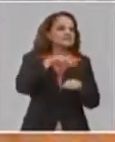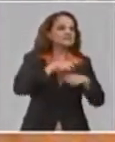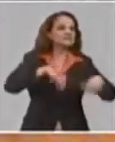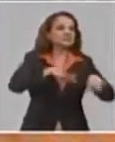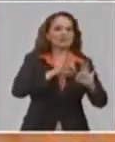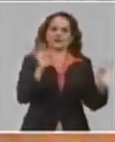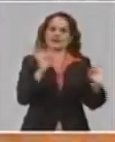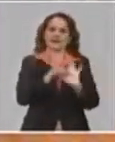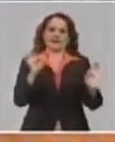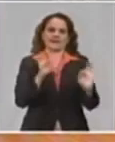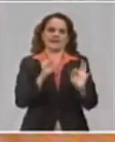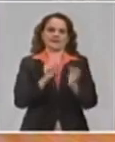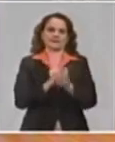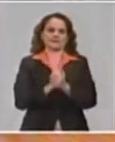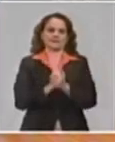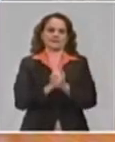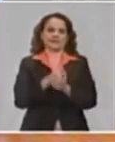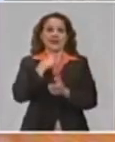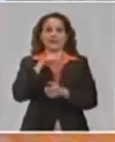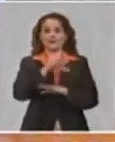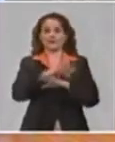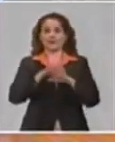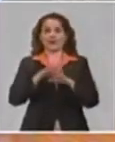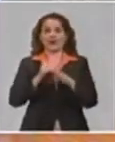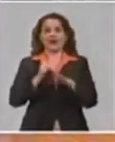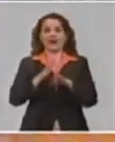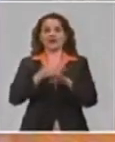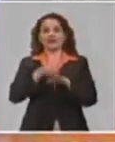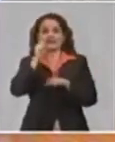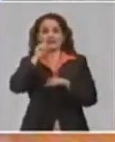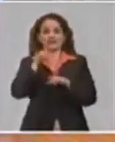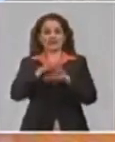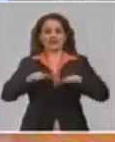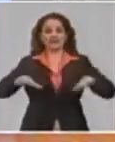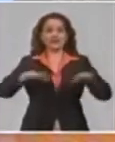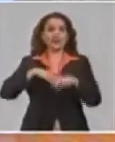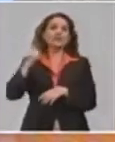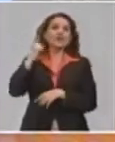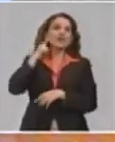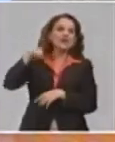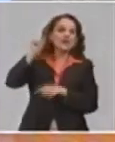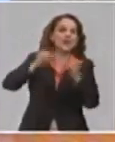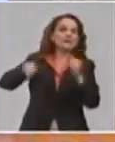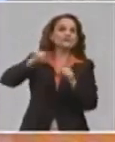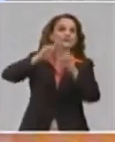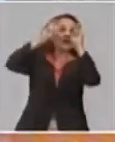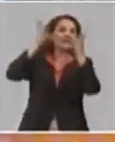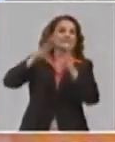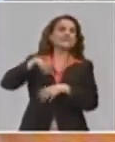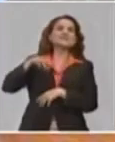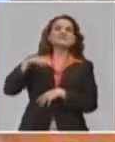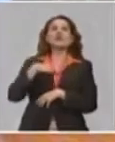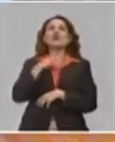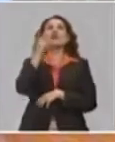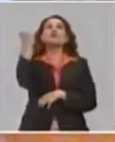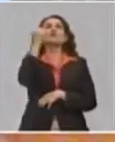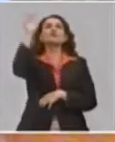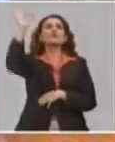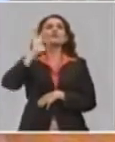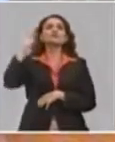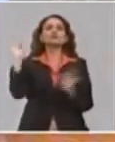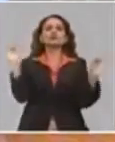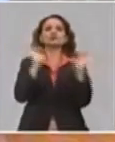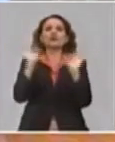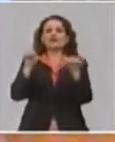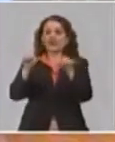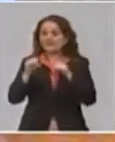de la mesa redonda, bueno, parece que yo estoy en ese 1% que no me han visto. Y son de las cuestiones que tenemos